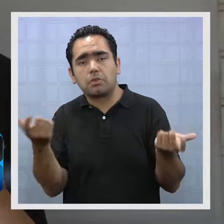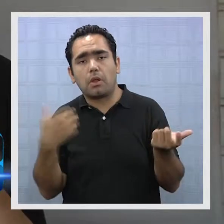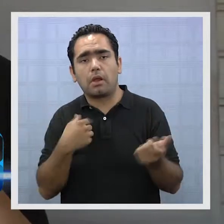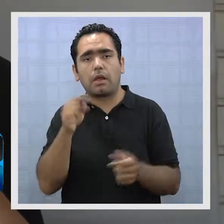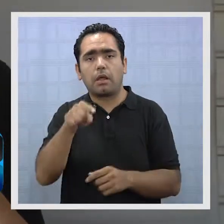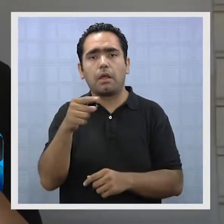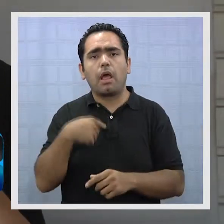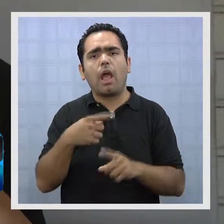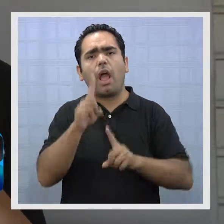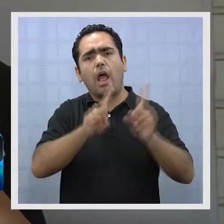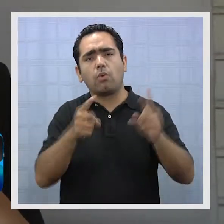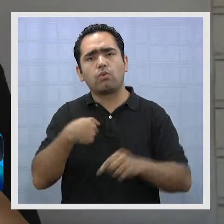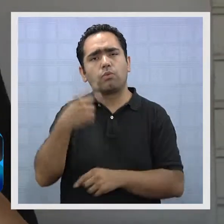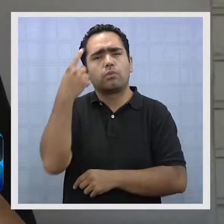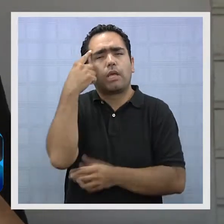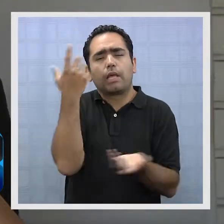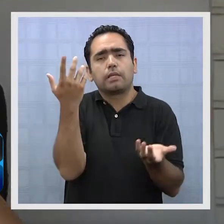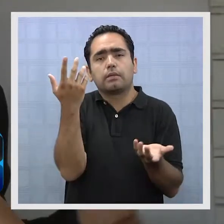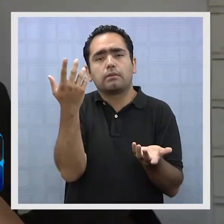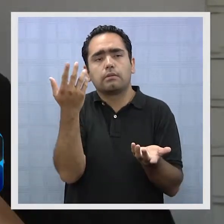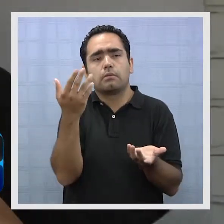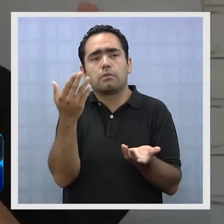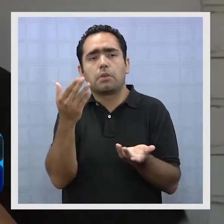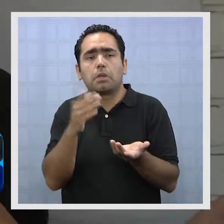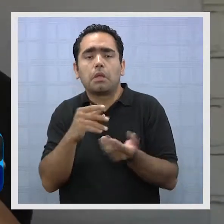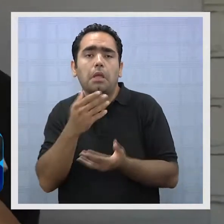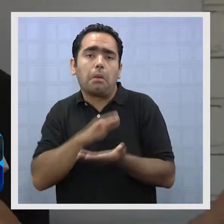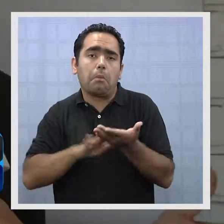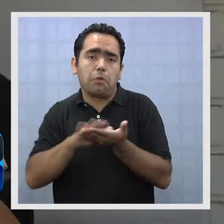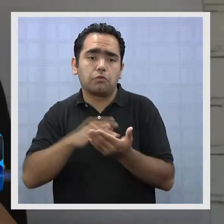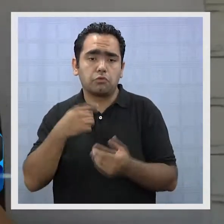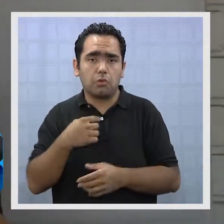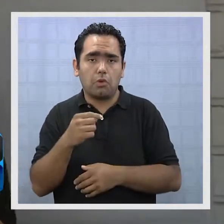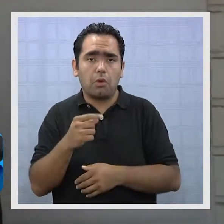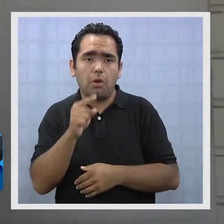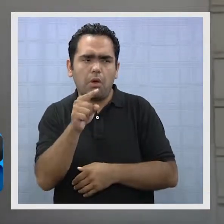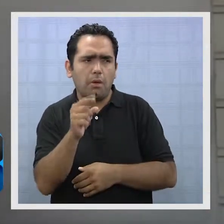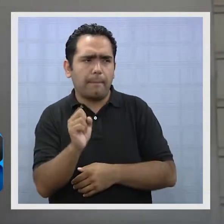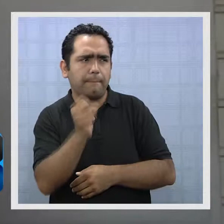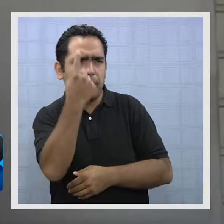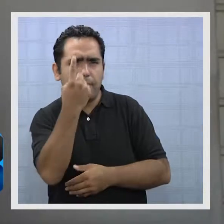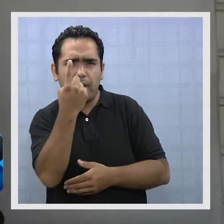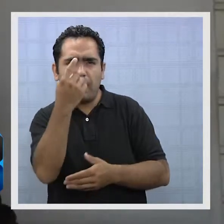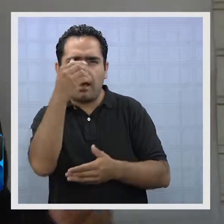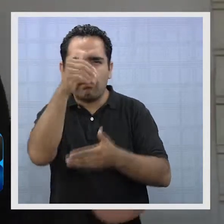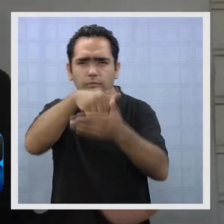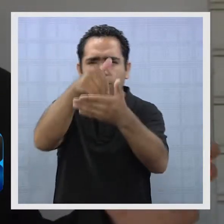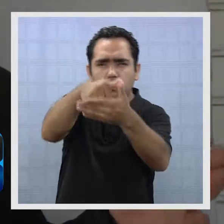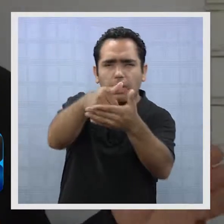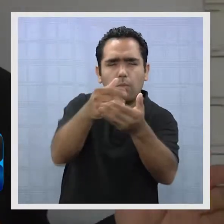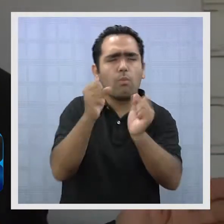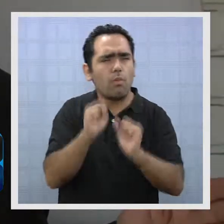muchos mitos y no creo que sea problema de ellos, pero por ejemplo, que si yo no votaba en primera vuelta, podré votar en segunda vuelta,